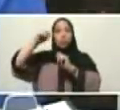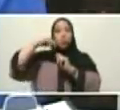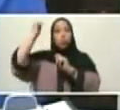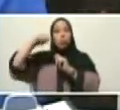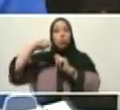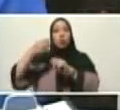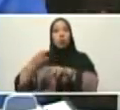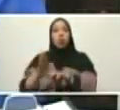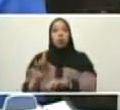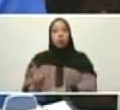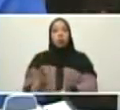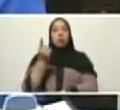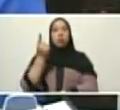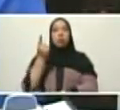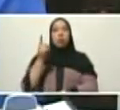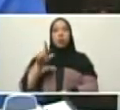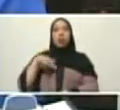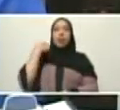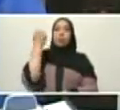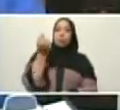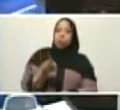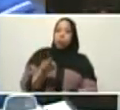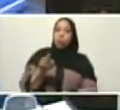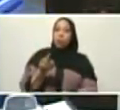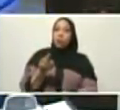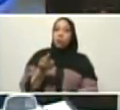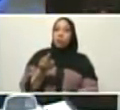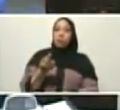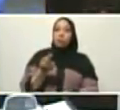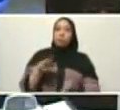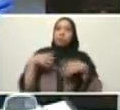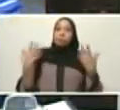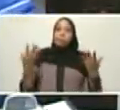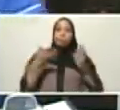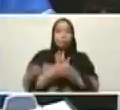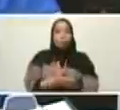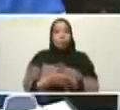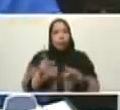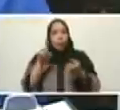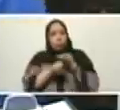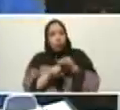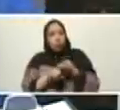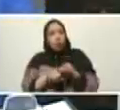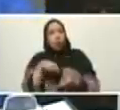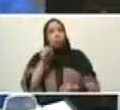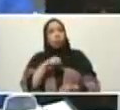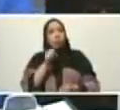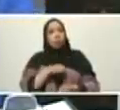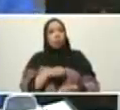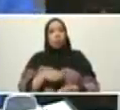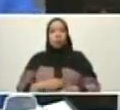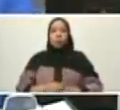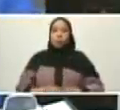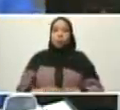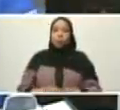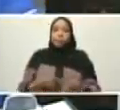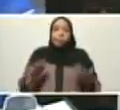primero y después lo después ¿verdad Silvia? como dicen por allá